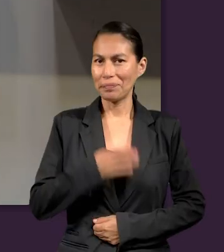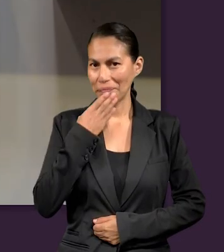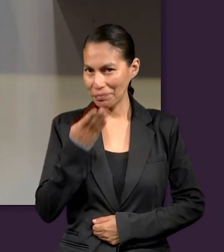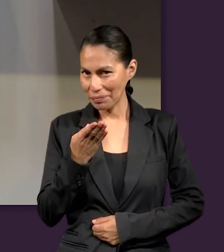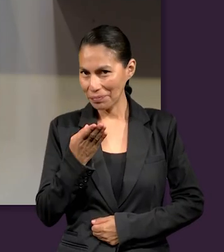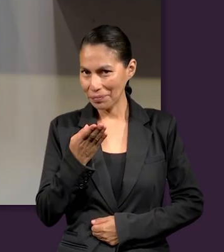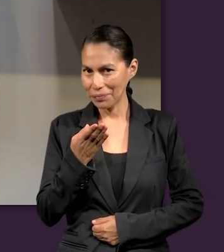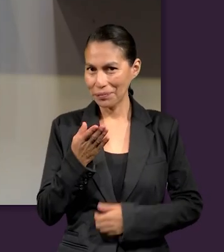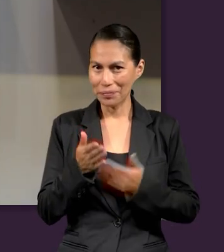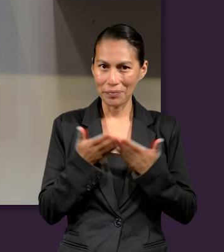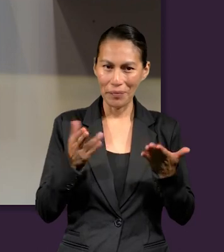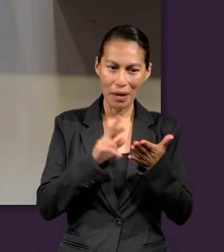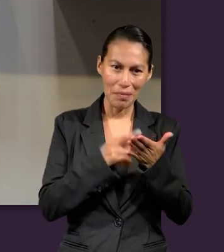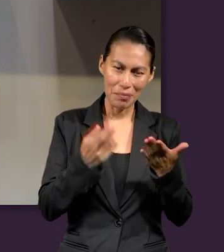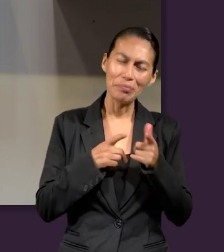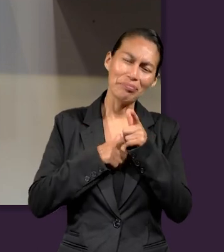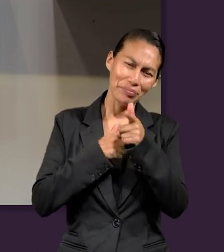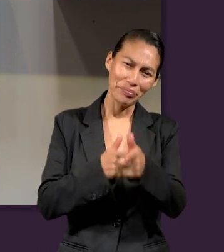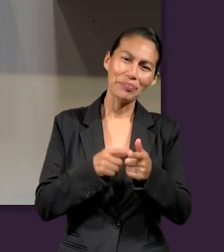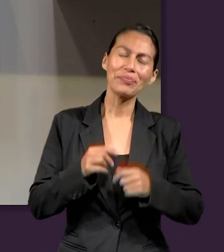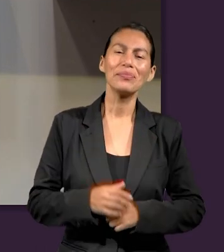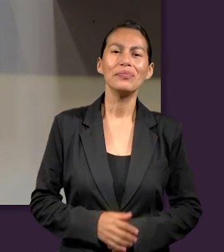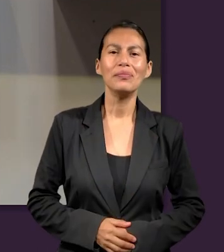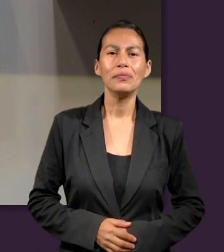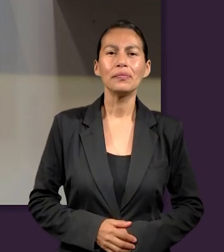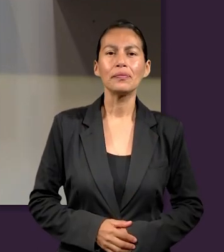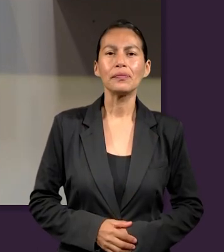Muy bien, continuemos con este repaso.